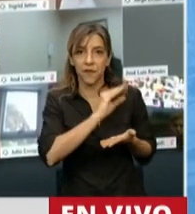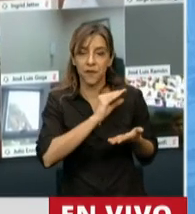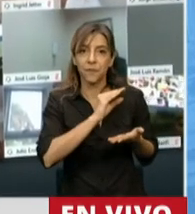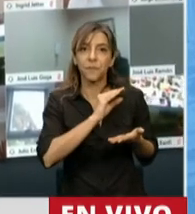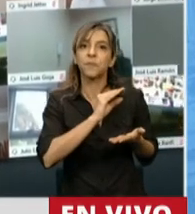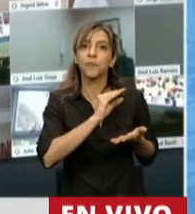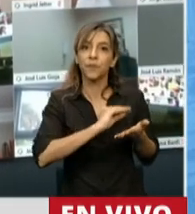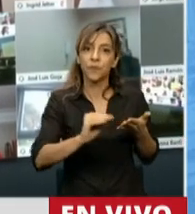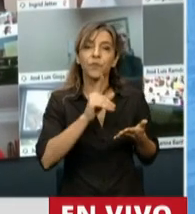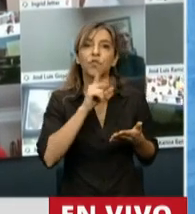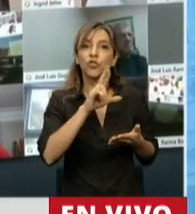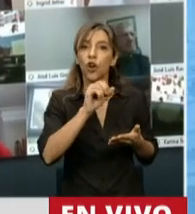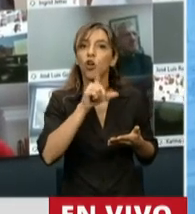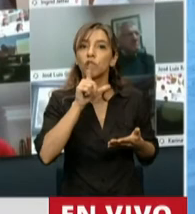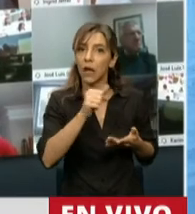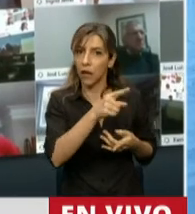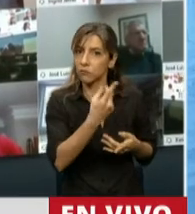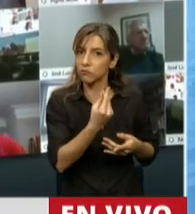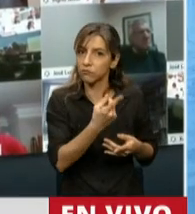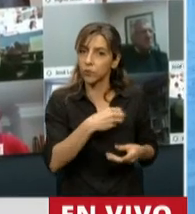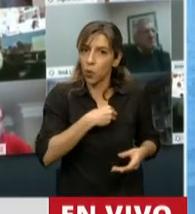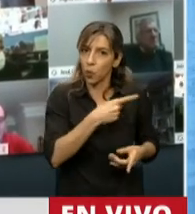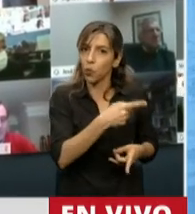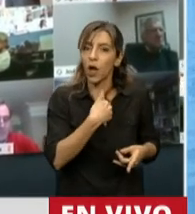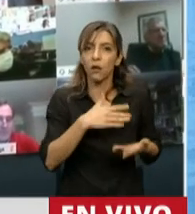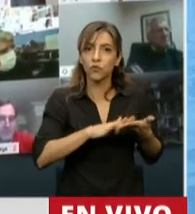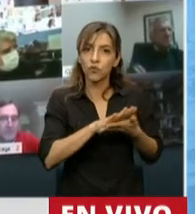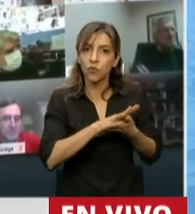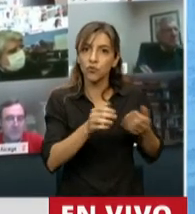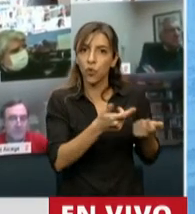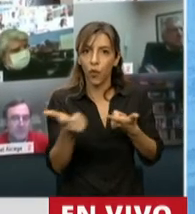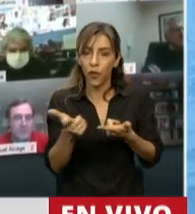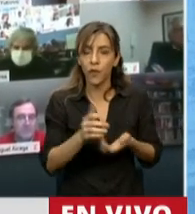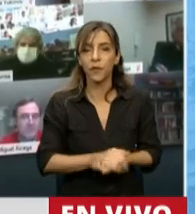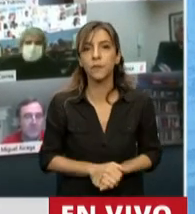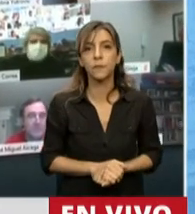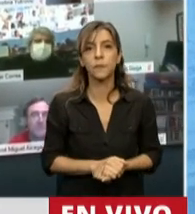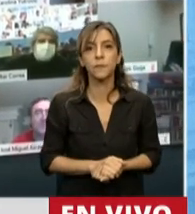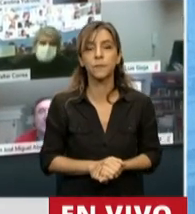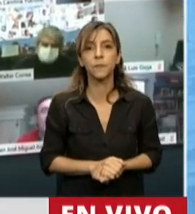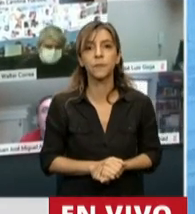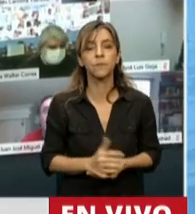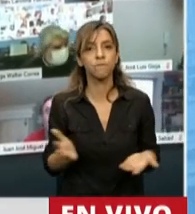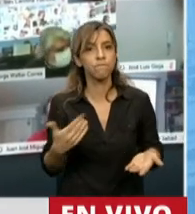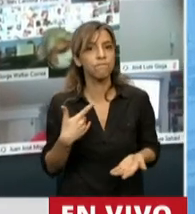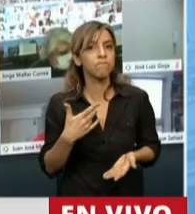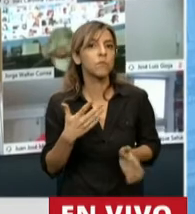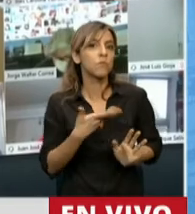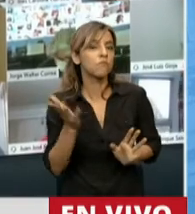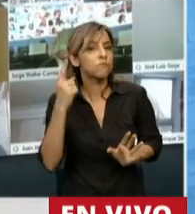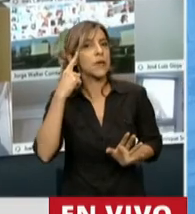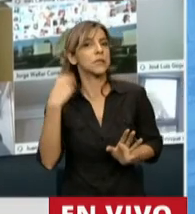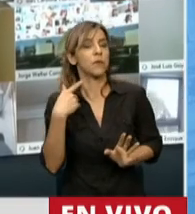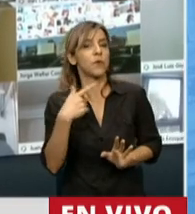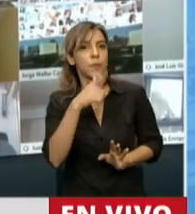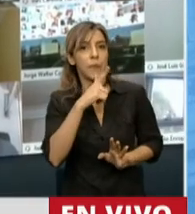opone la mejor voluntad para resolver este problema. Me parece que nosotros tenemos que darle una herramienta política